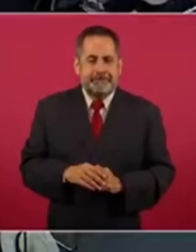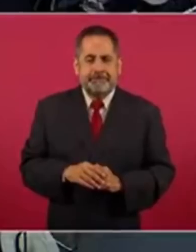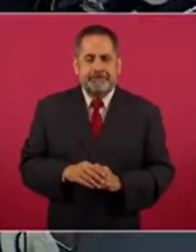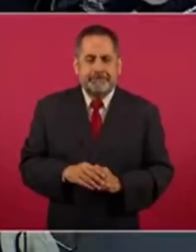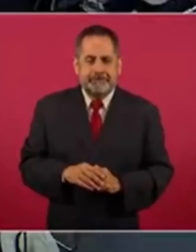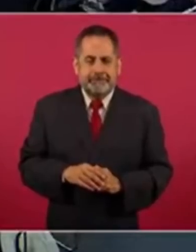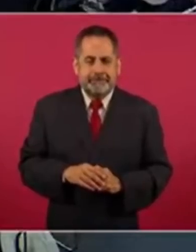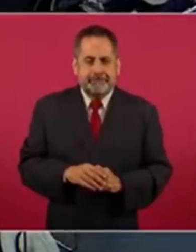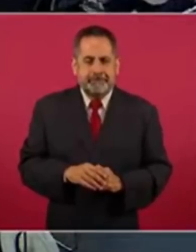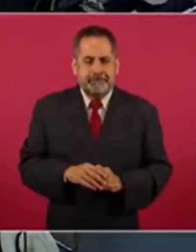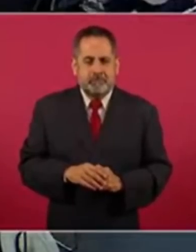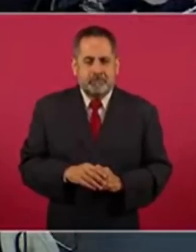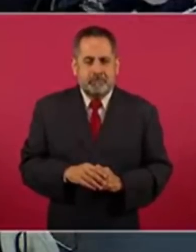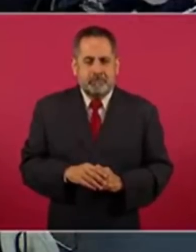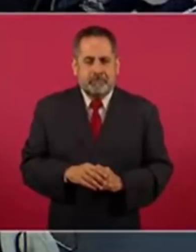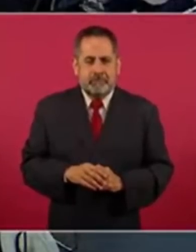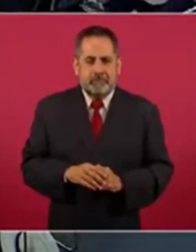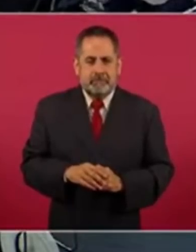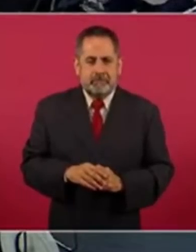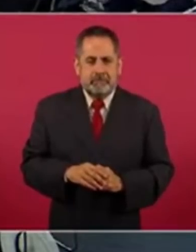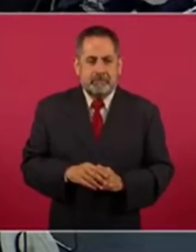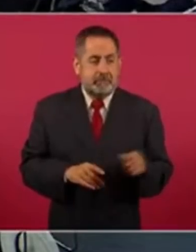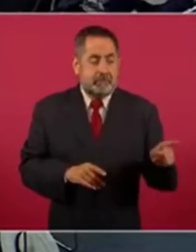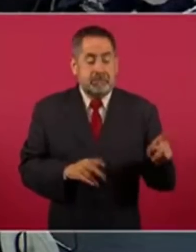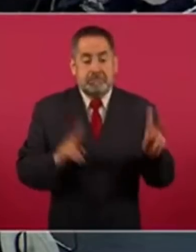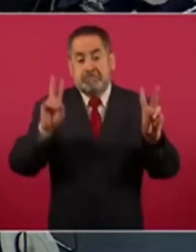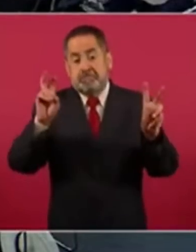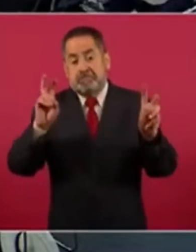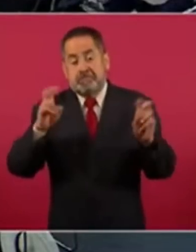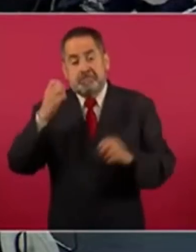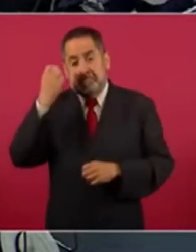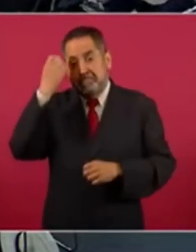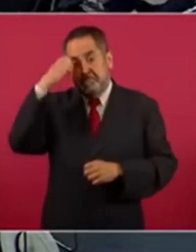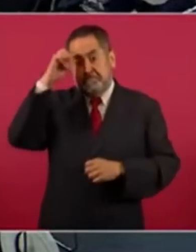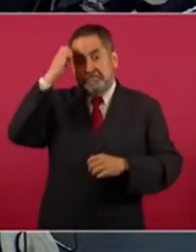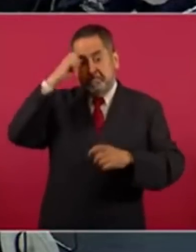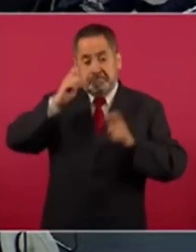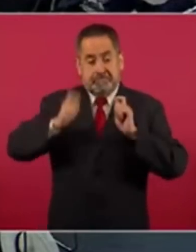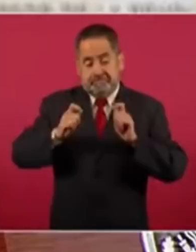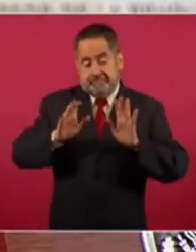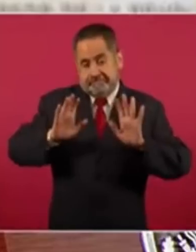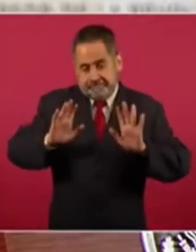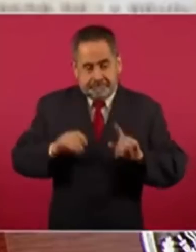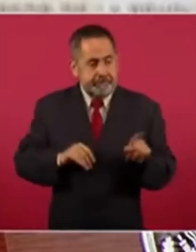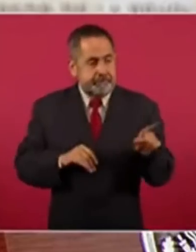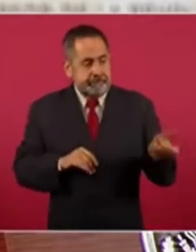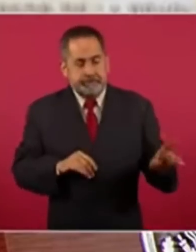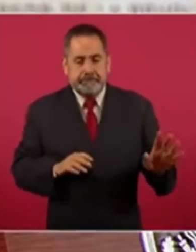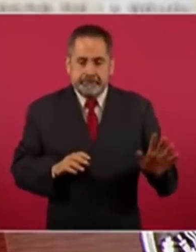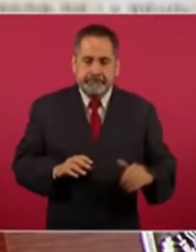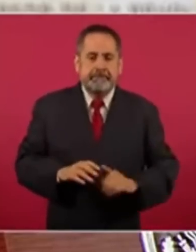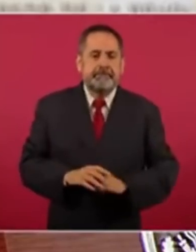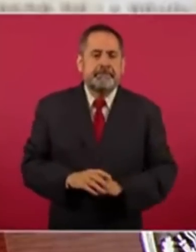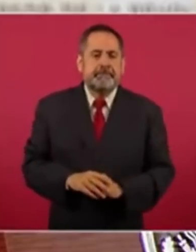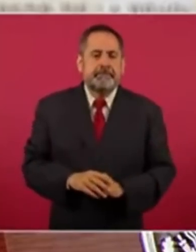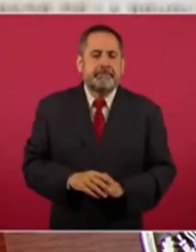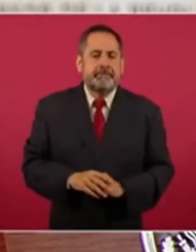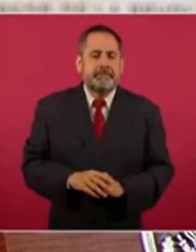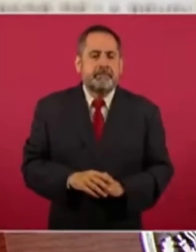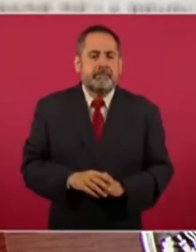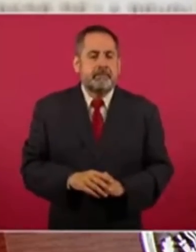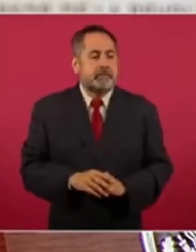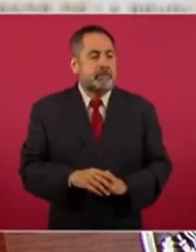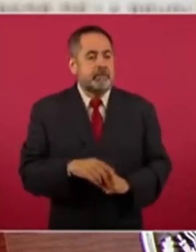es considerado experto sobre el